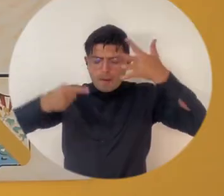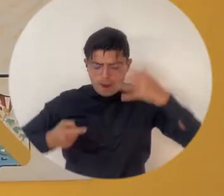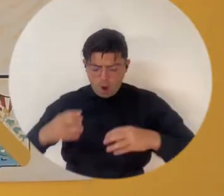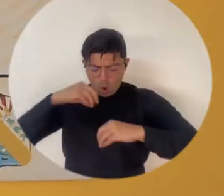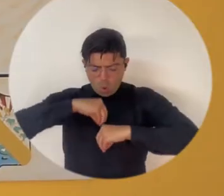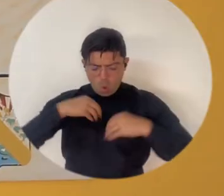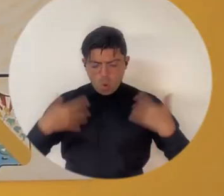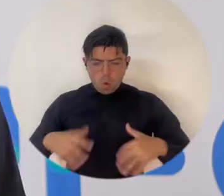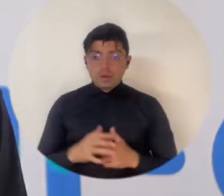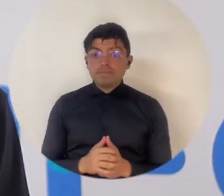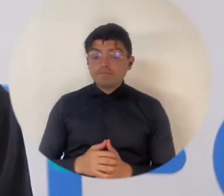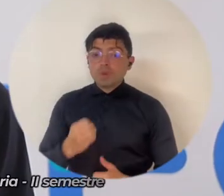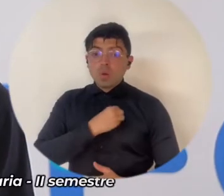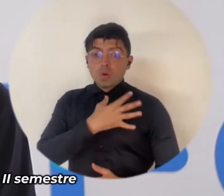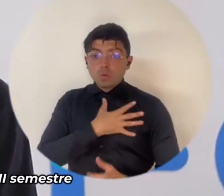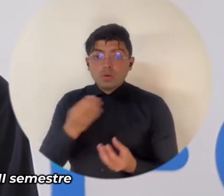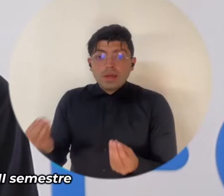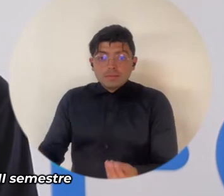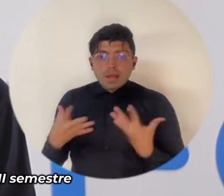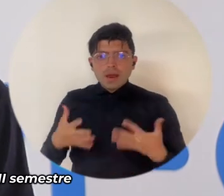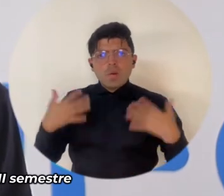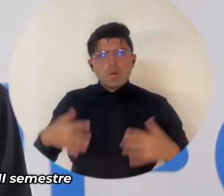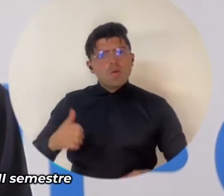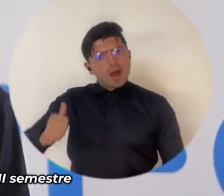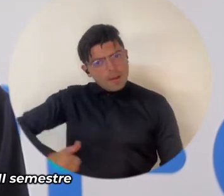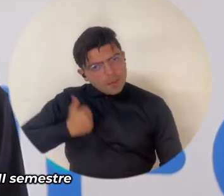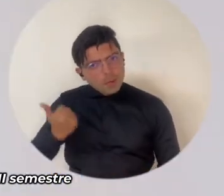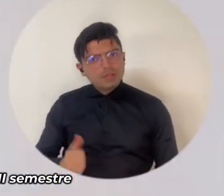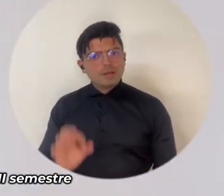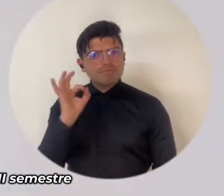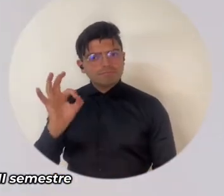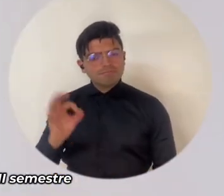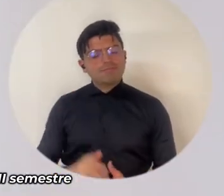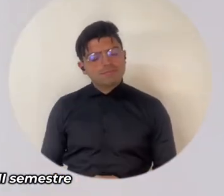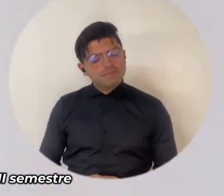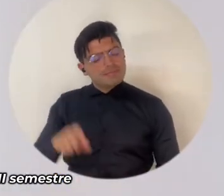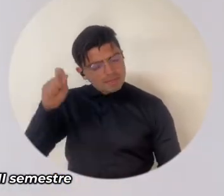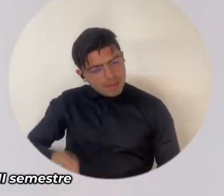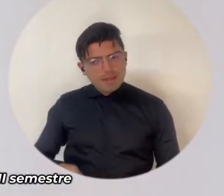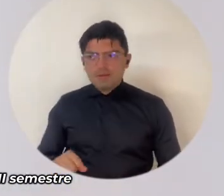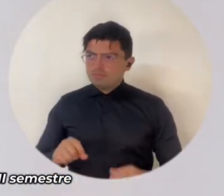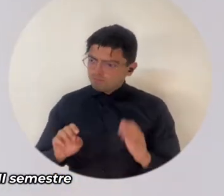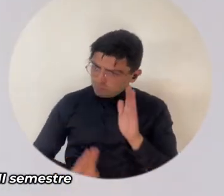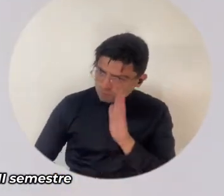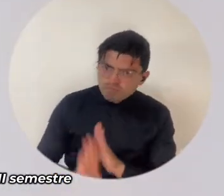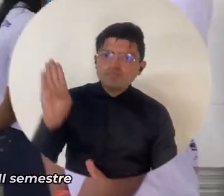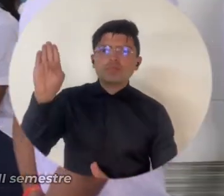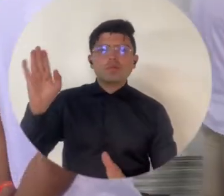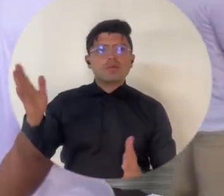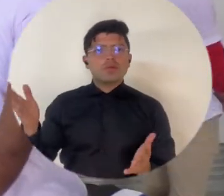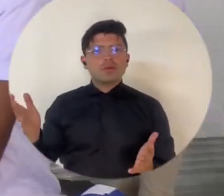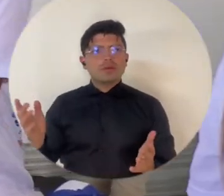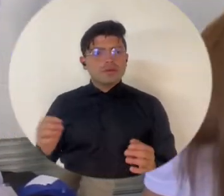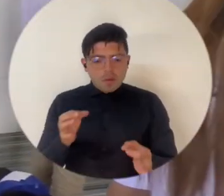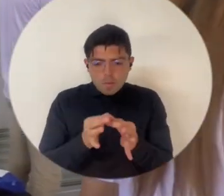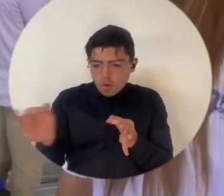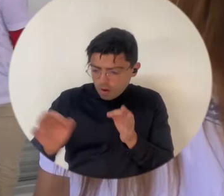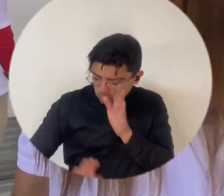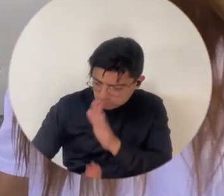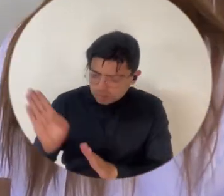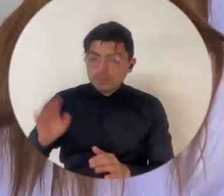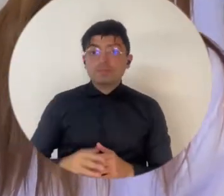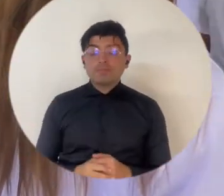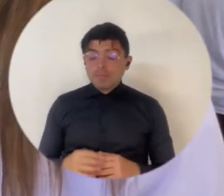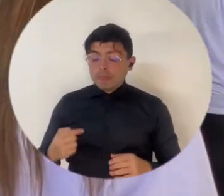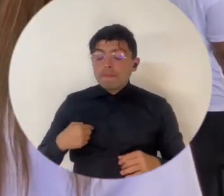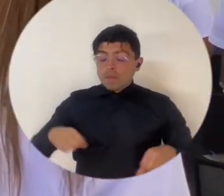Una gran oportunidad que nos han brindado, tenemos que aprovecharla, pues hay que salir adelante en el municipio. Puede